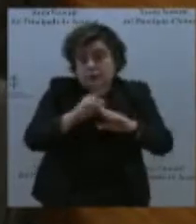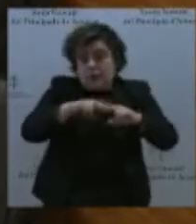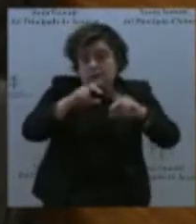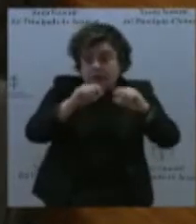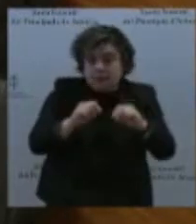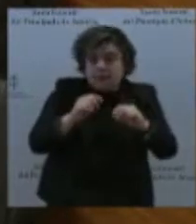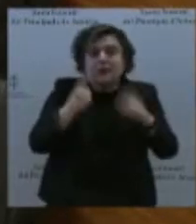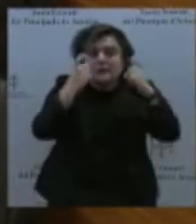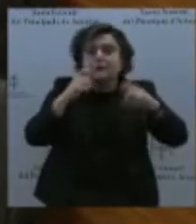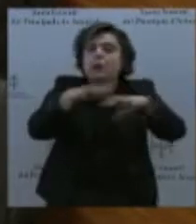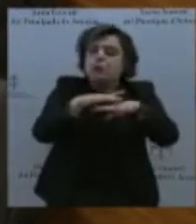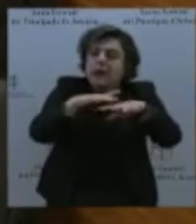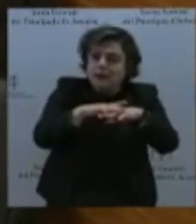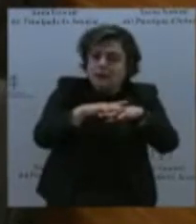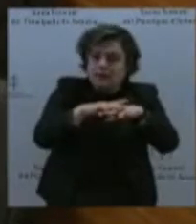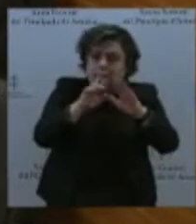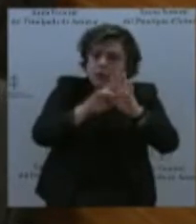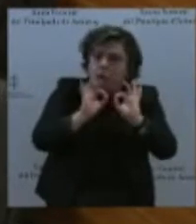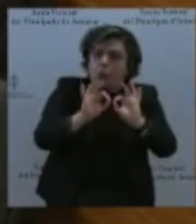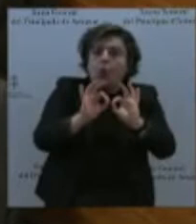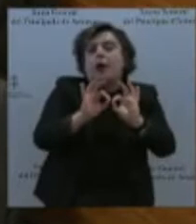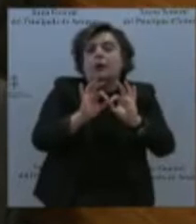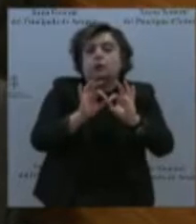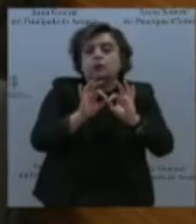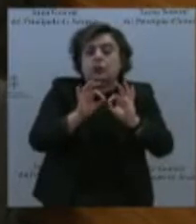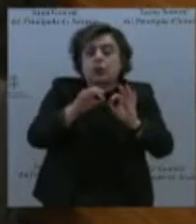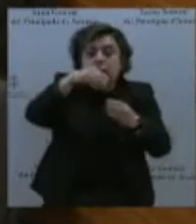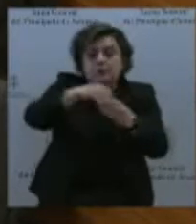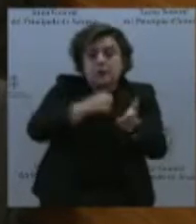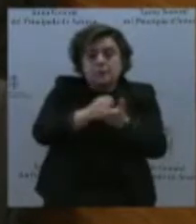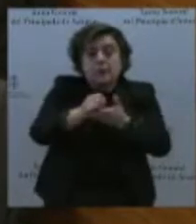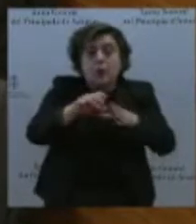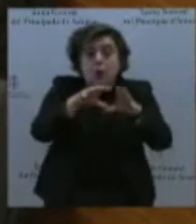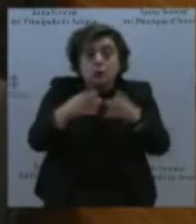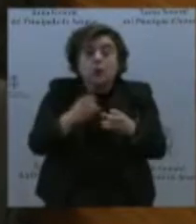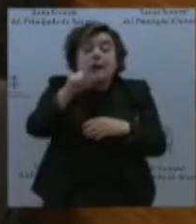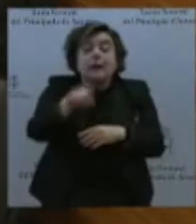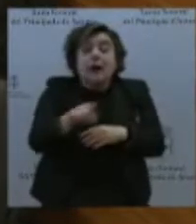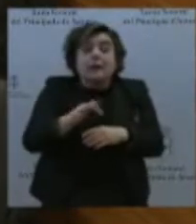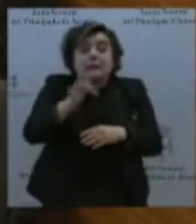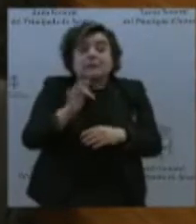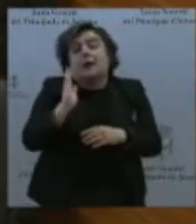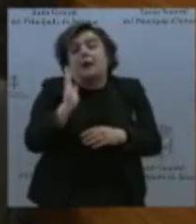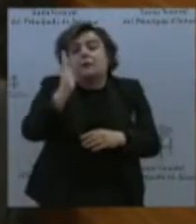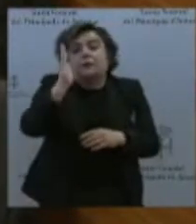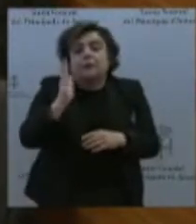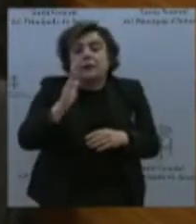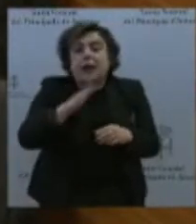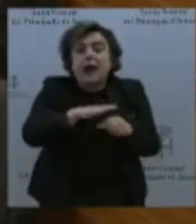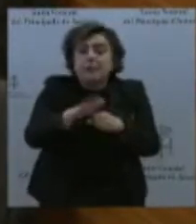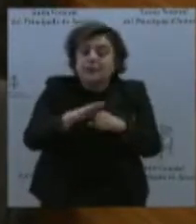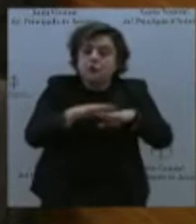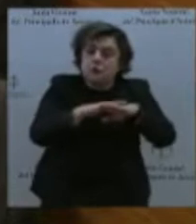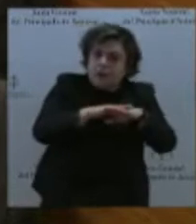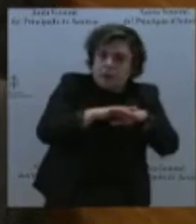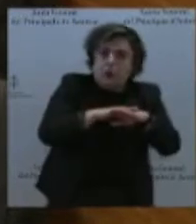que sea, por tanto, centros educativos, también afecte al ámbito sanitario y al ámbito social.